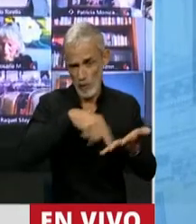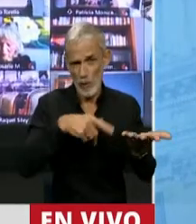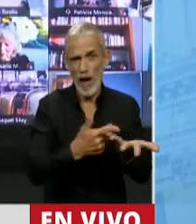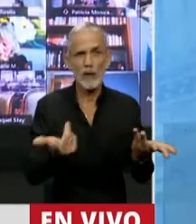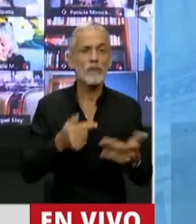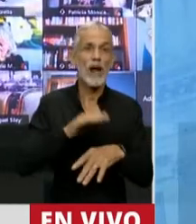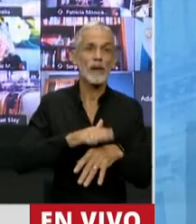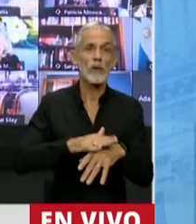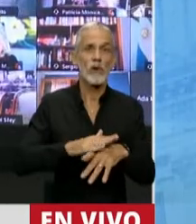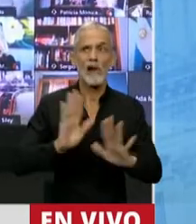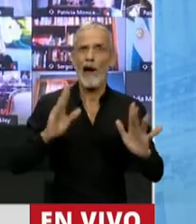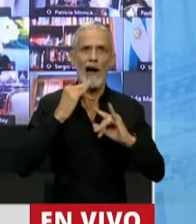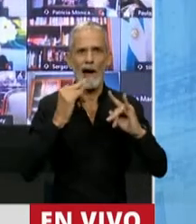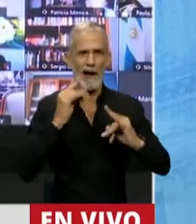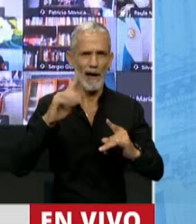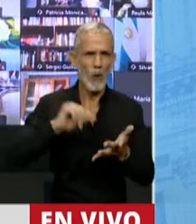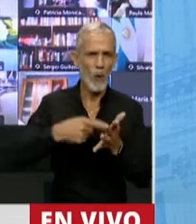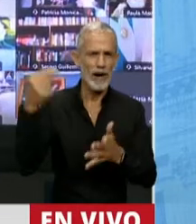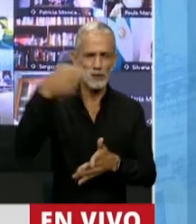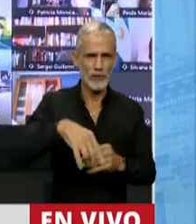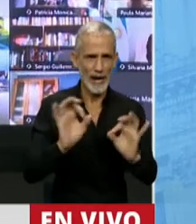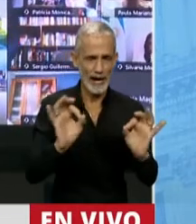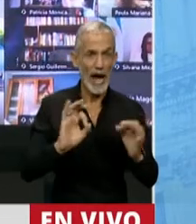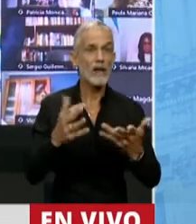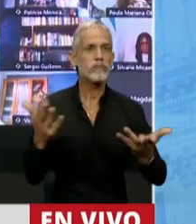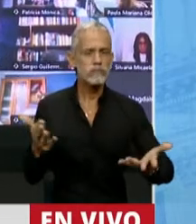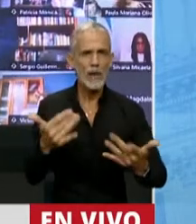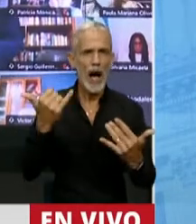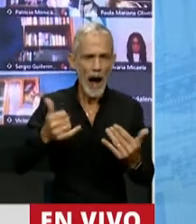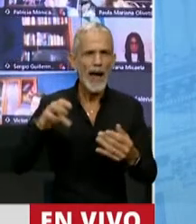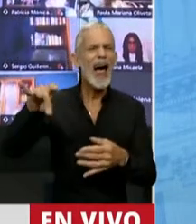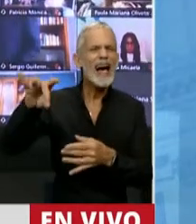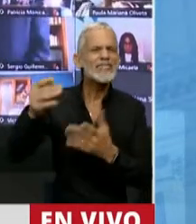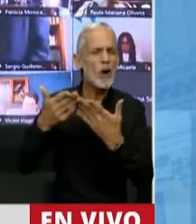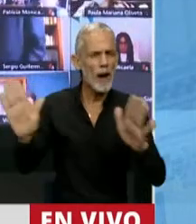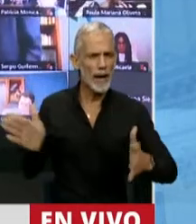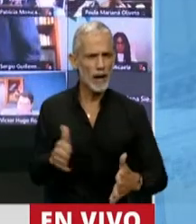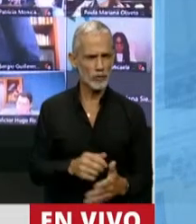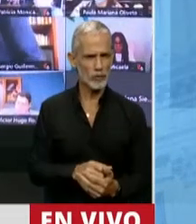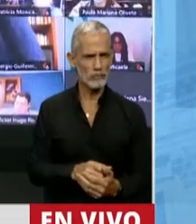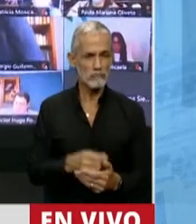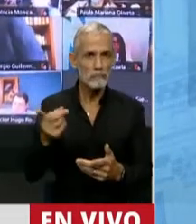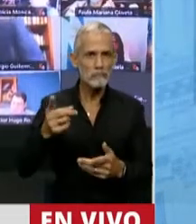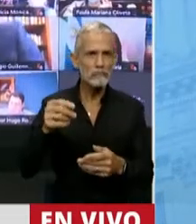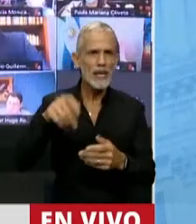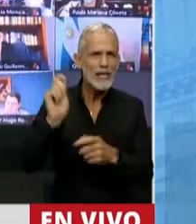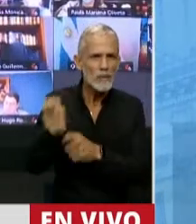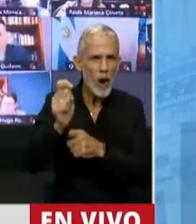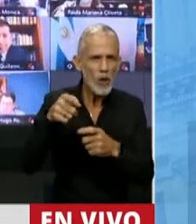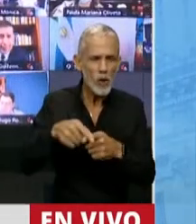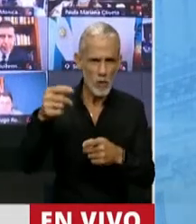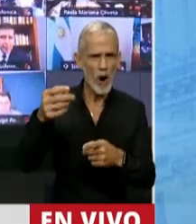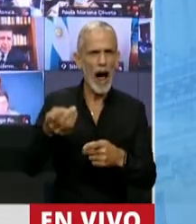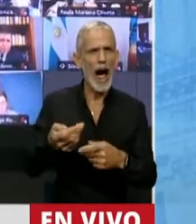evadir la responsabilidad de estar acá en Buenos Aires mientras están abiertos los casinos, mientras están abiertos los hipódromos,